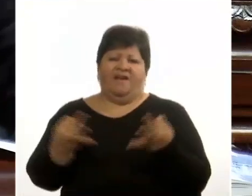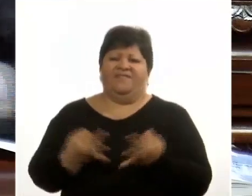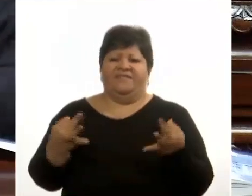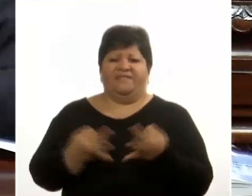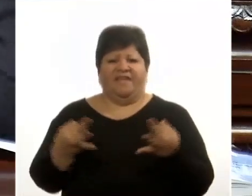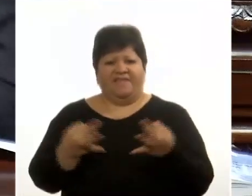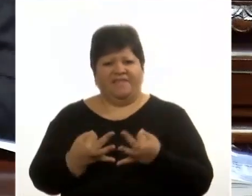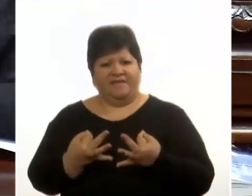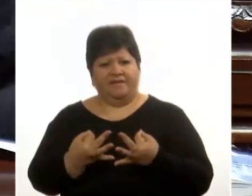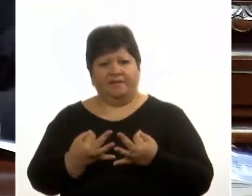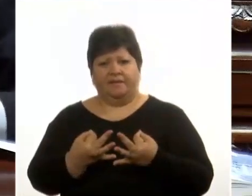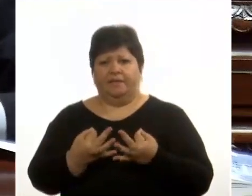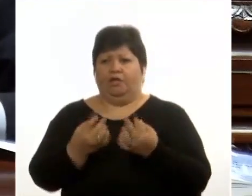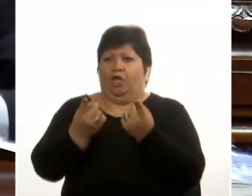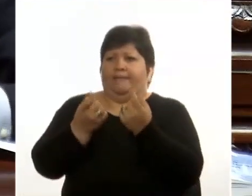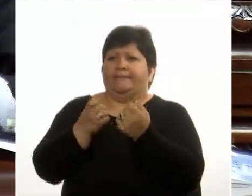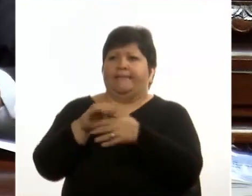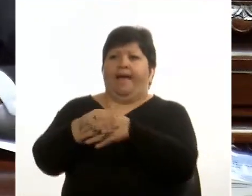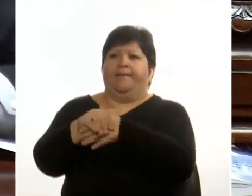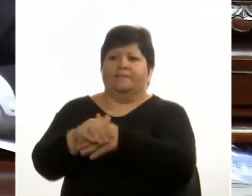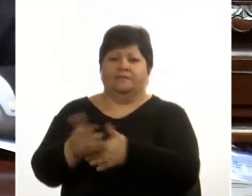¿Y no tener que recurrir a esto?